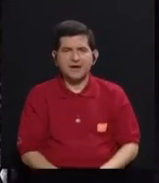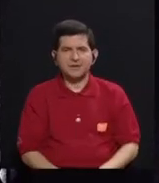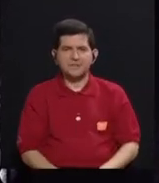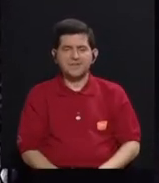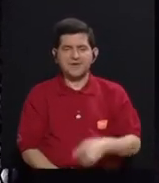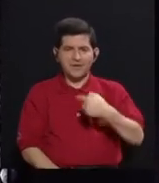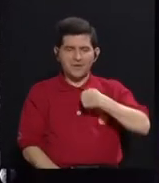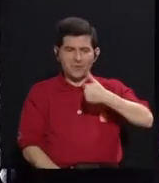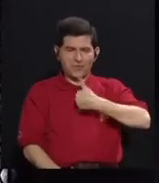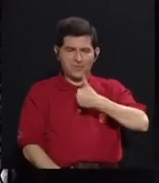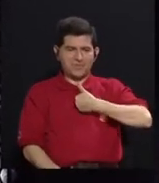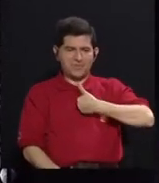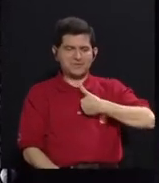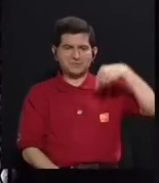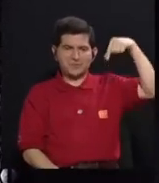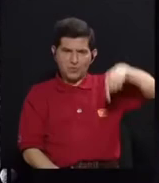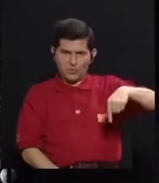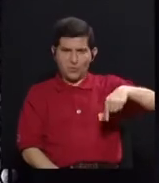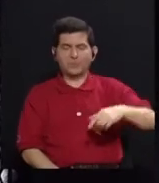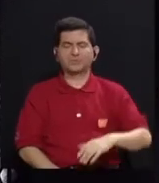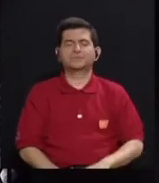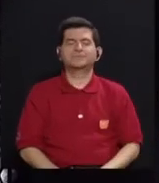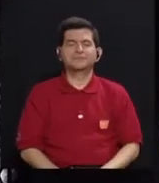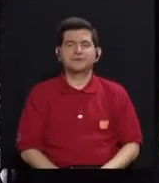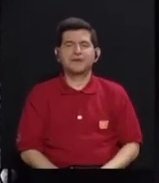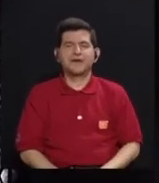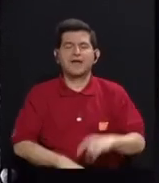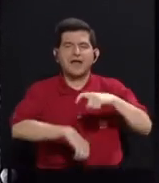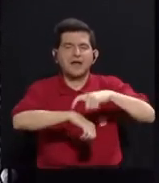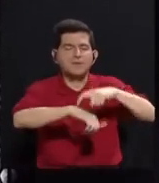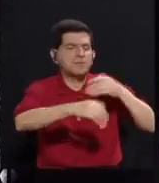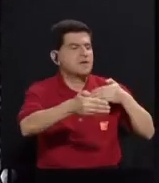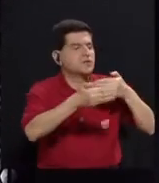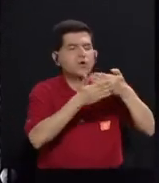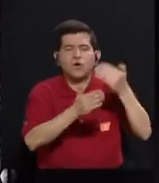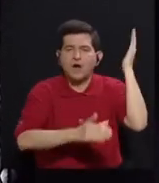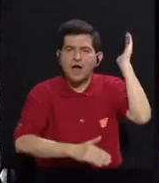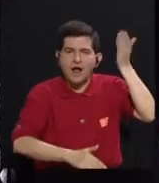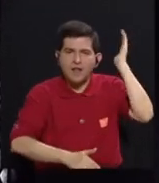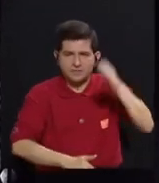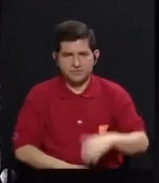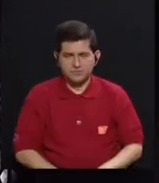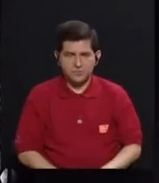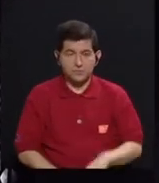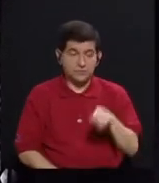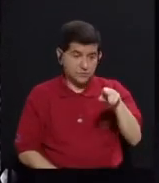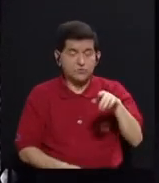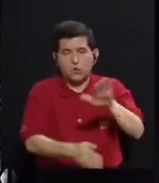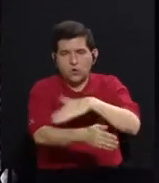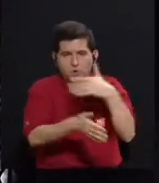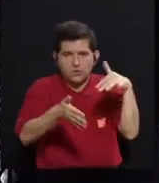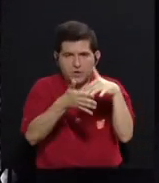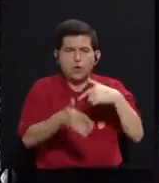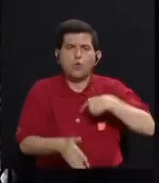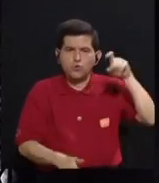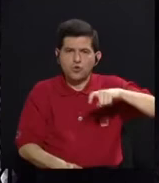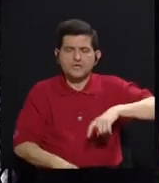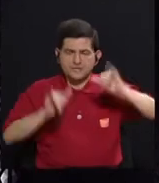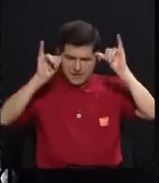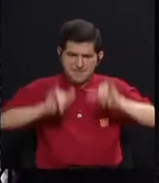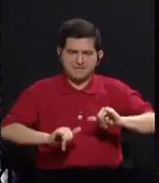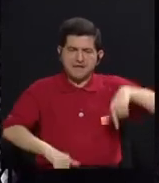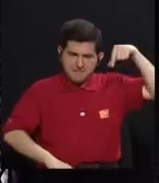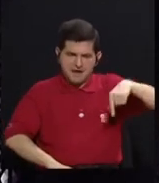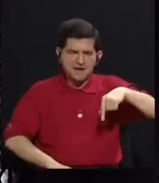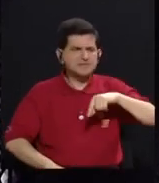de sí mismo. O sea, que uno tiene que ser queer cuando se acerca al discurso, en este caso musicológico, uno tiene que ser queer y